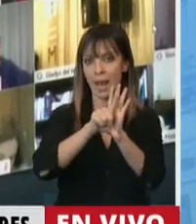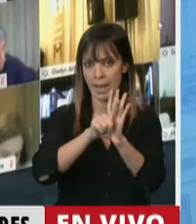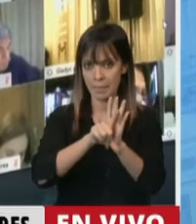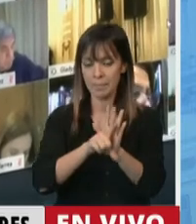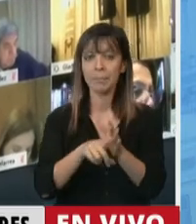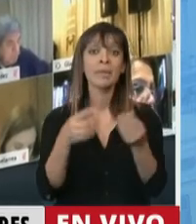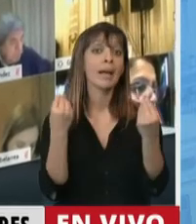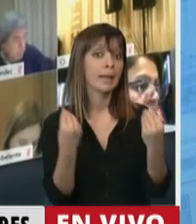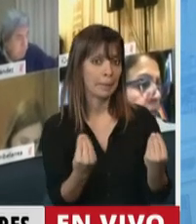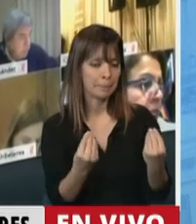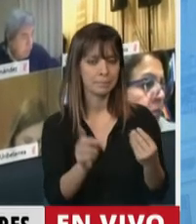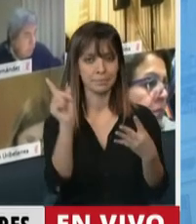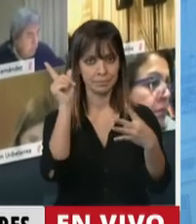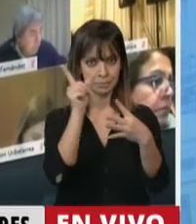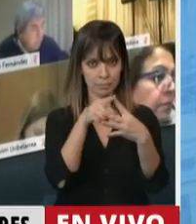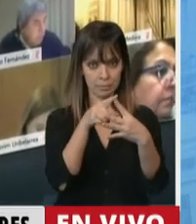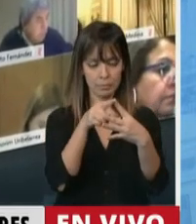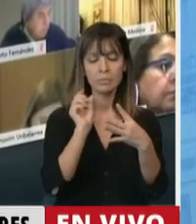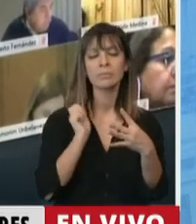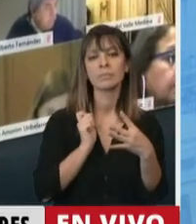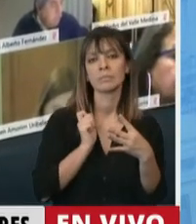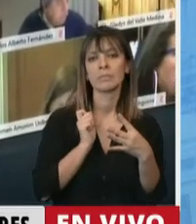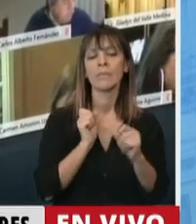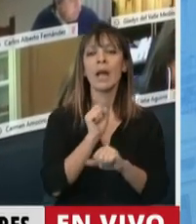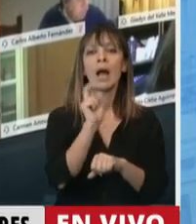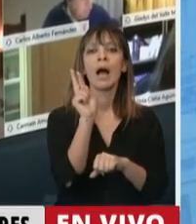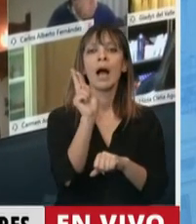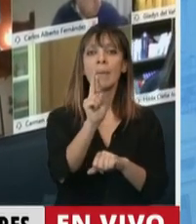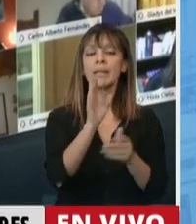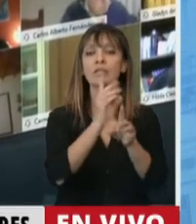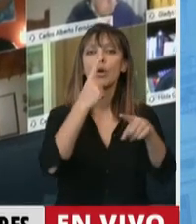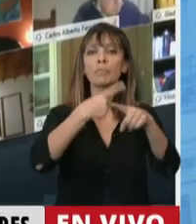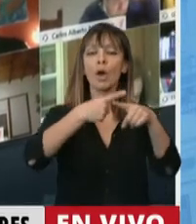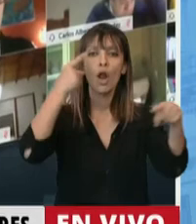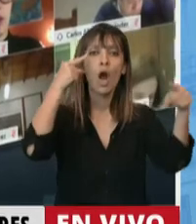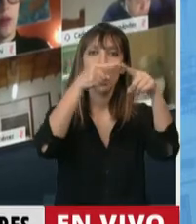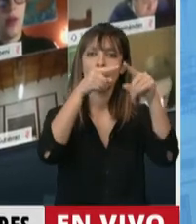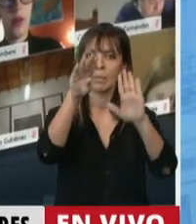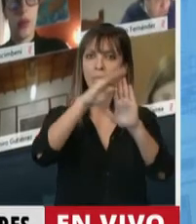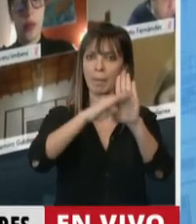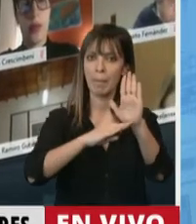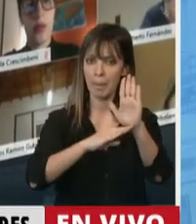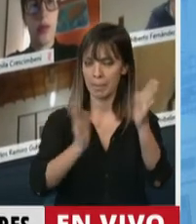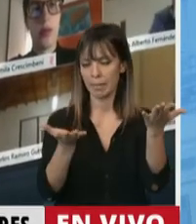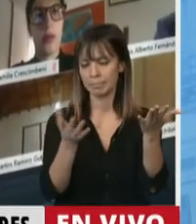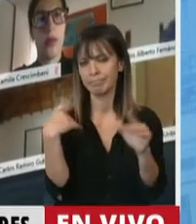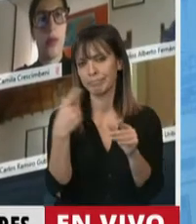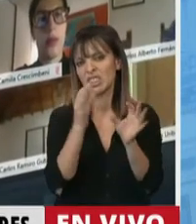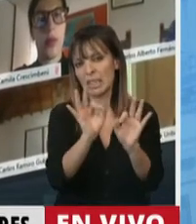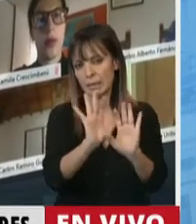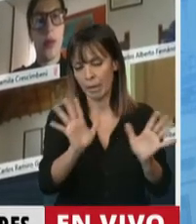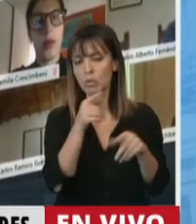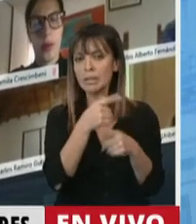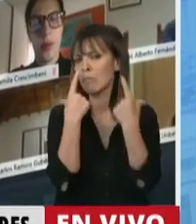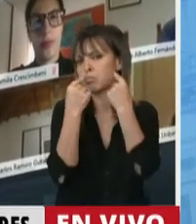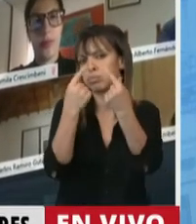La habilitación del trabajo por objetivos, o el trabajo a destajo, ya lo conocemos, que